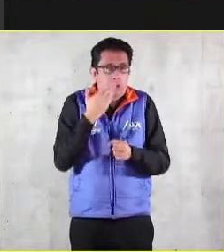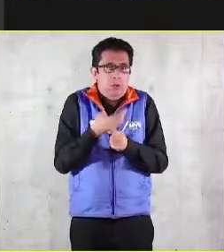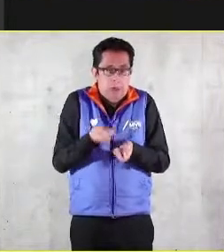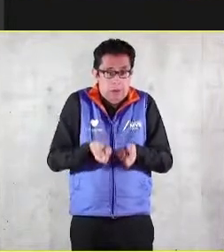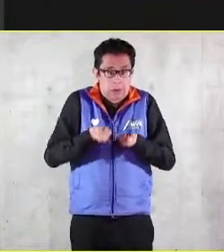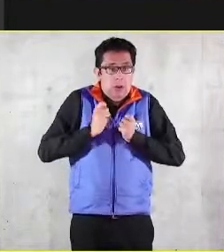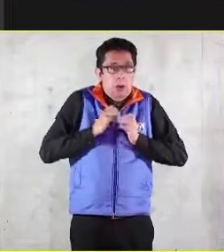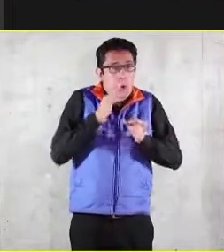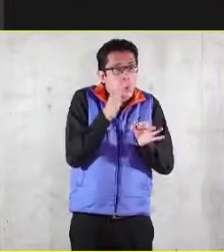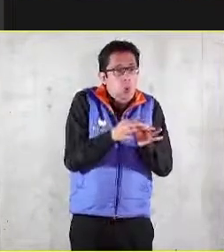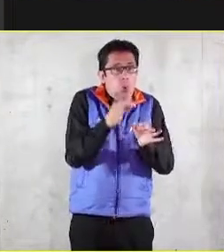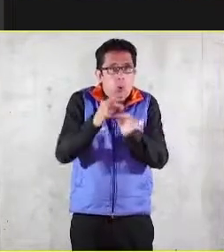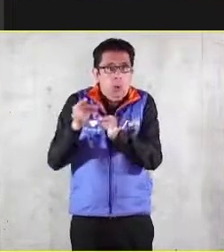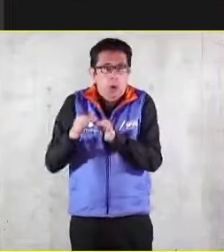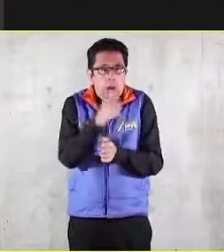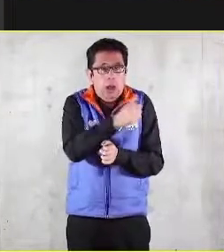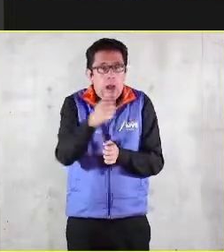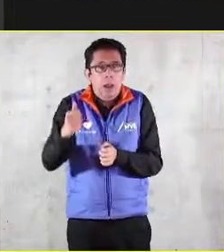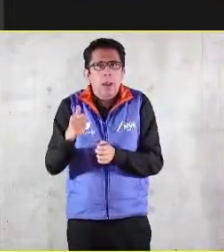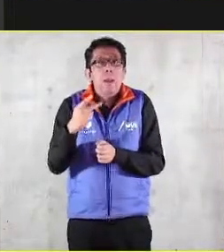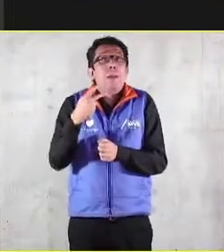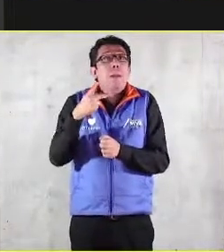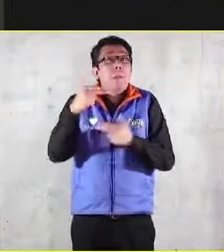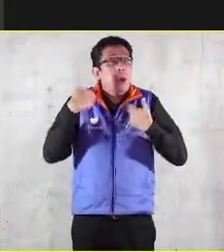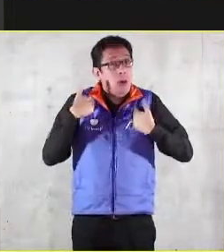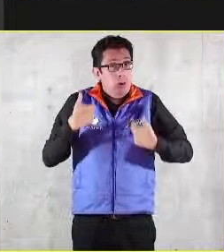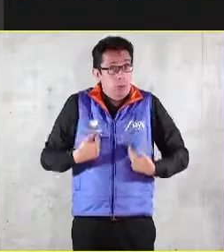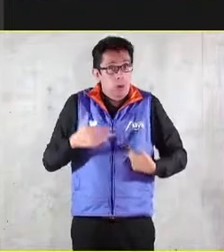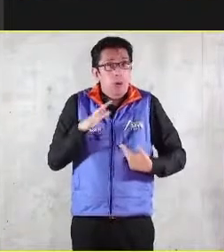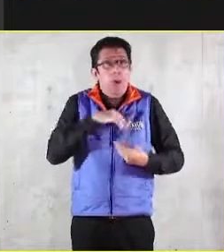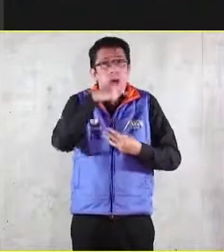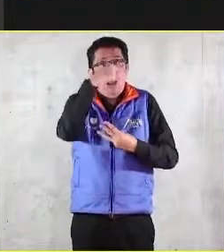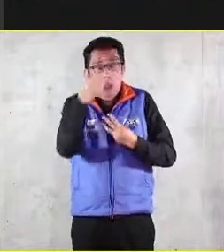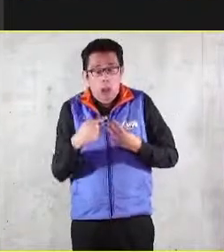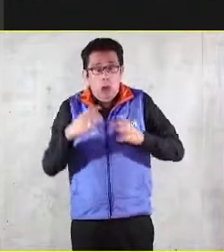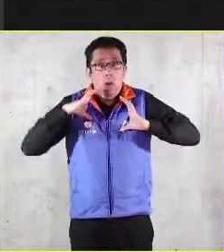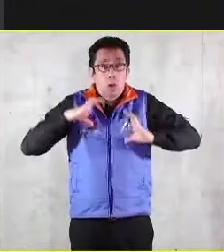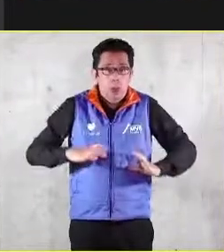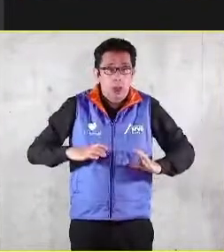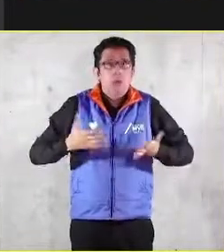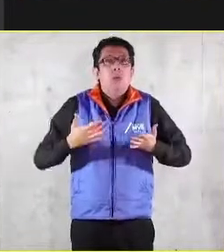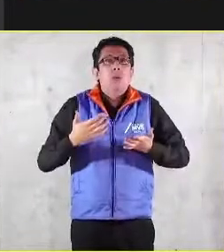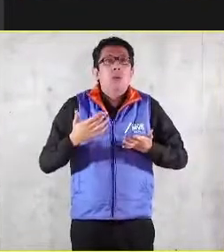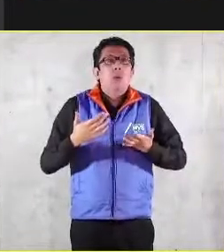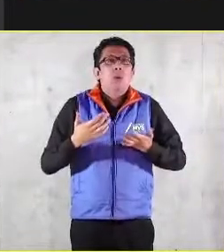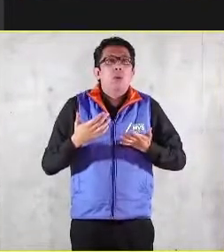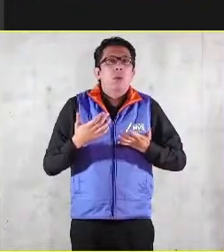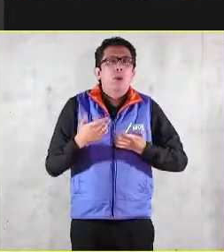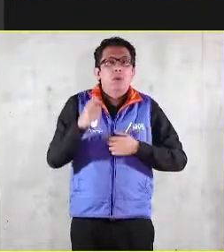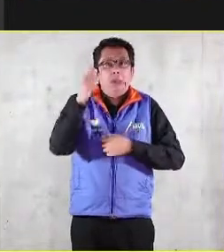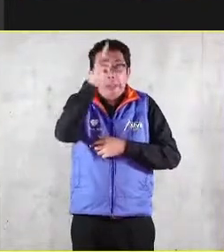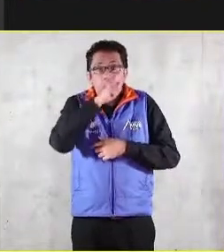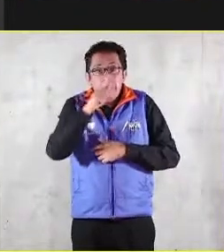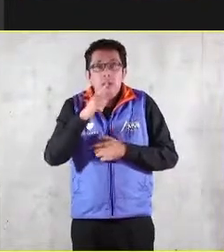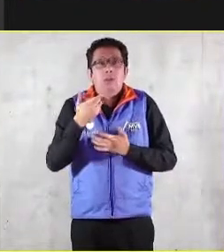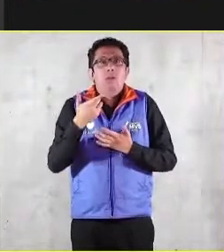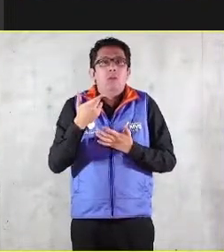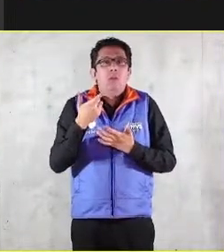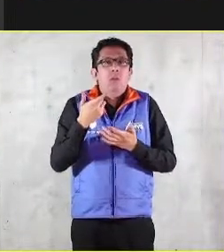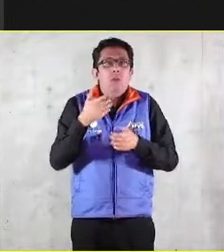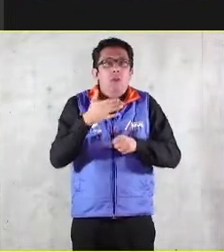humano es una realidad física, emocional, intelectual, social, familiar y espiritual al mismo tiempo.